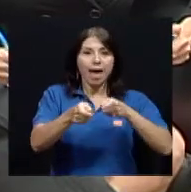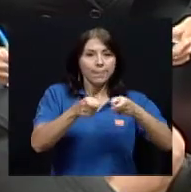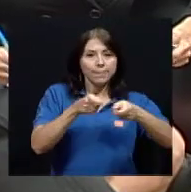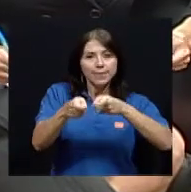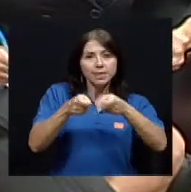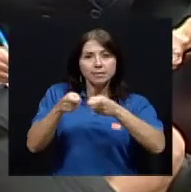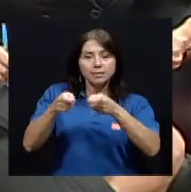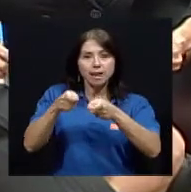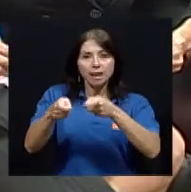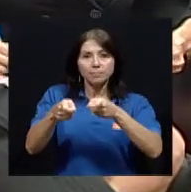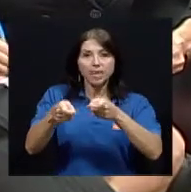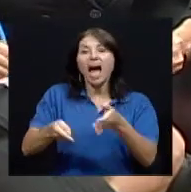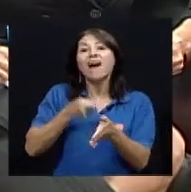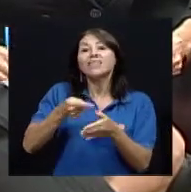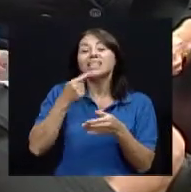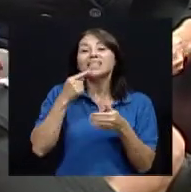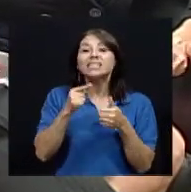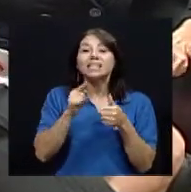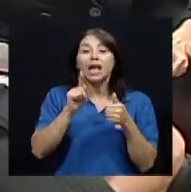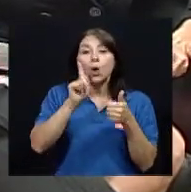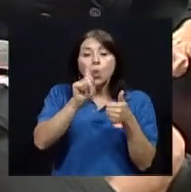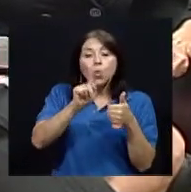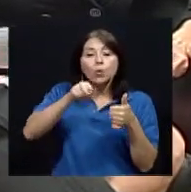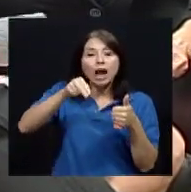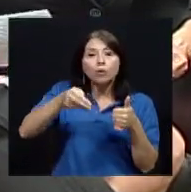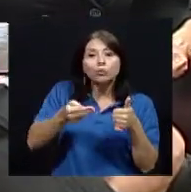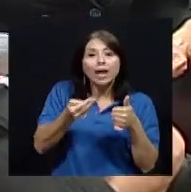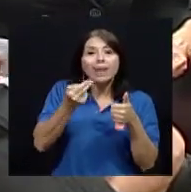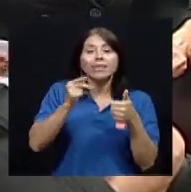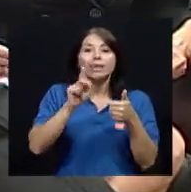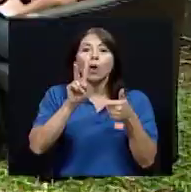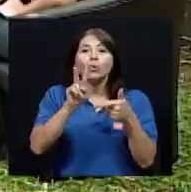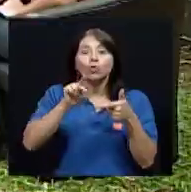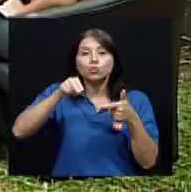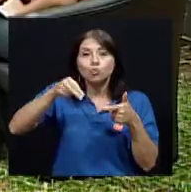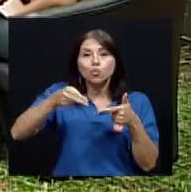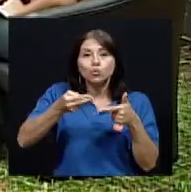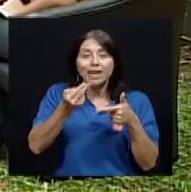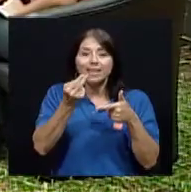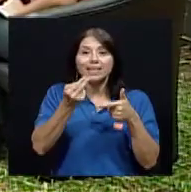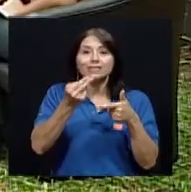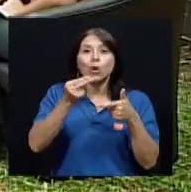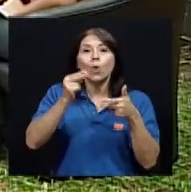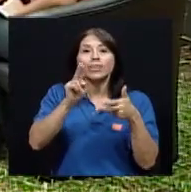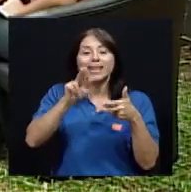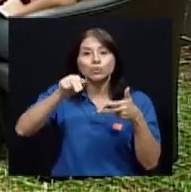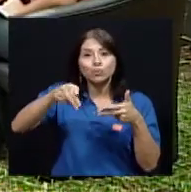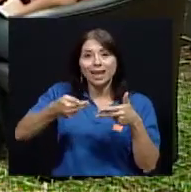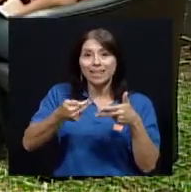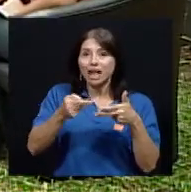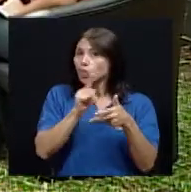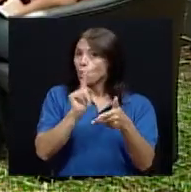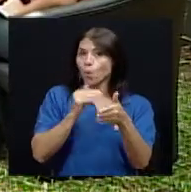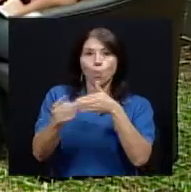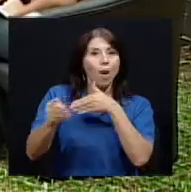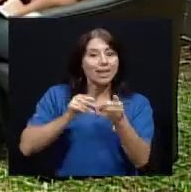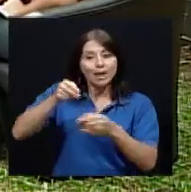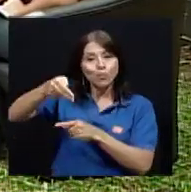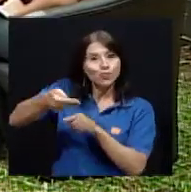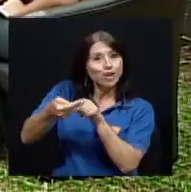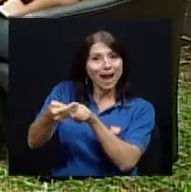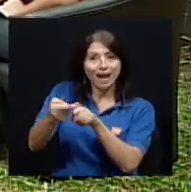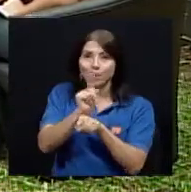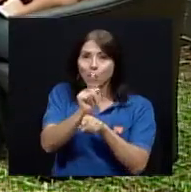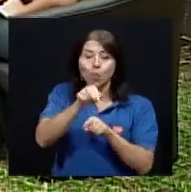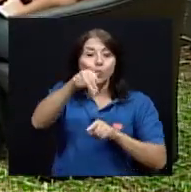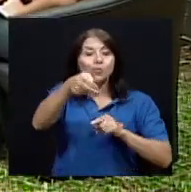usualmente no le dicen una cucharadita dos cucharaditas tres cucharaditas y eso no siempre es la cucharadita de tomar café hay una